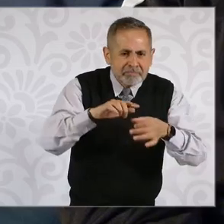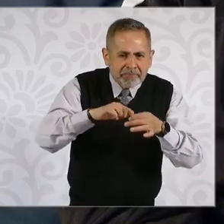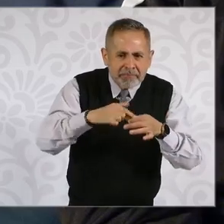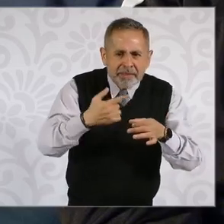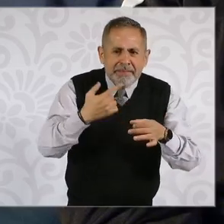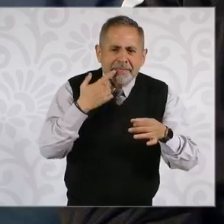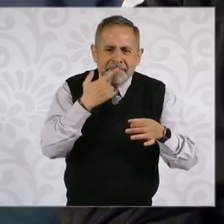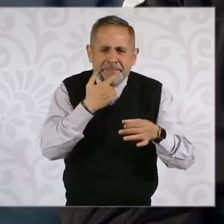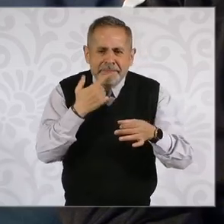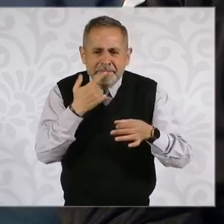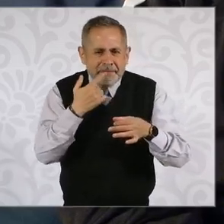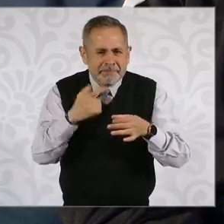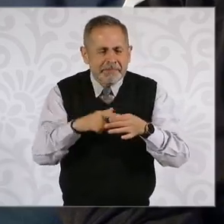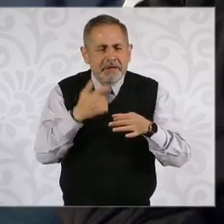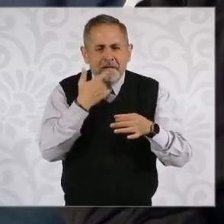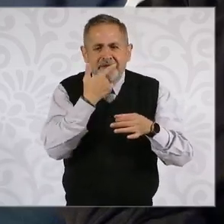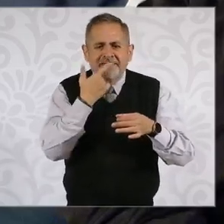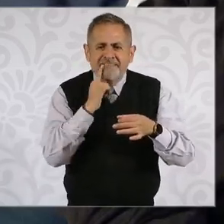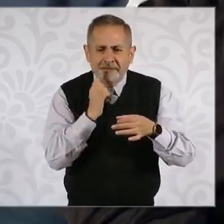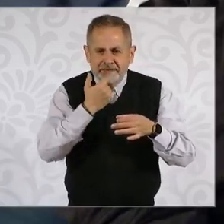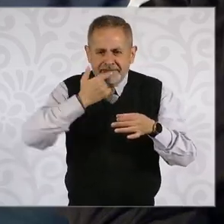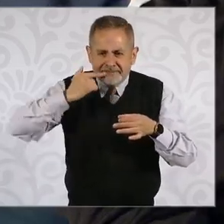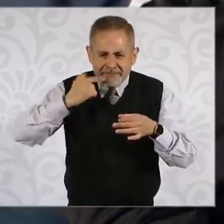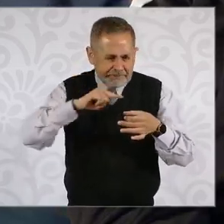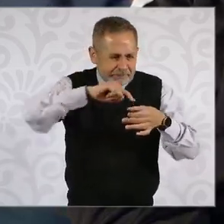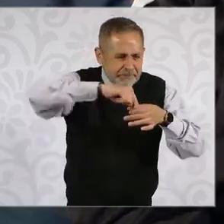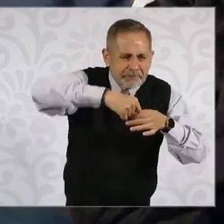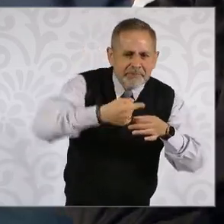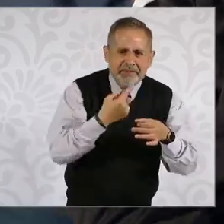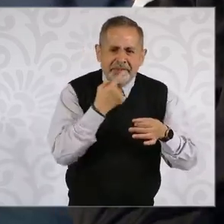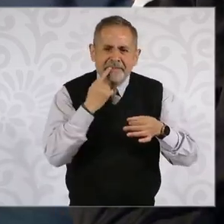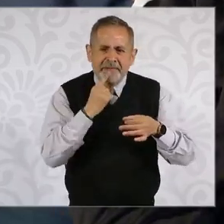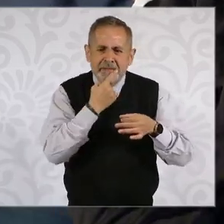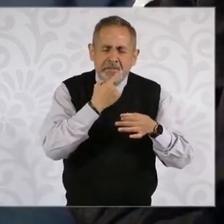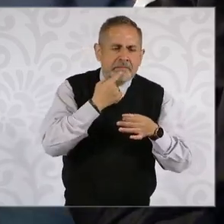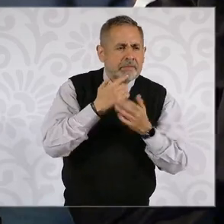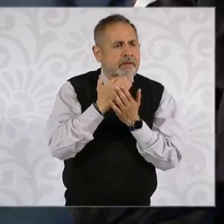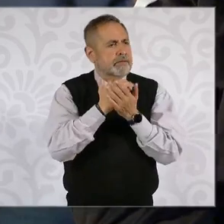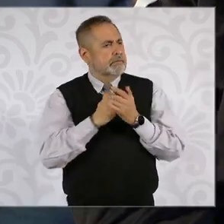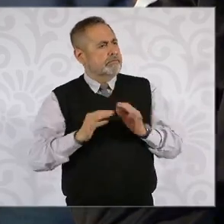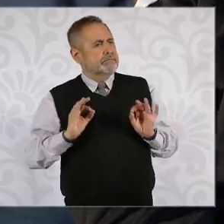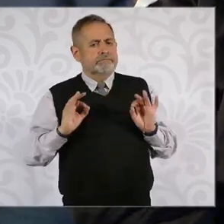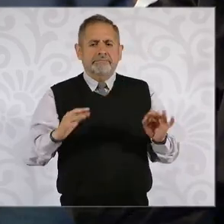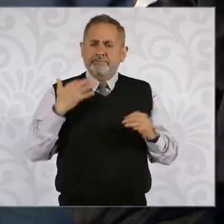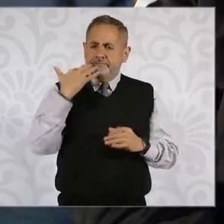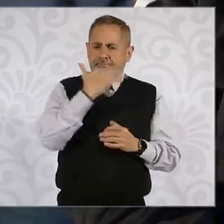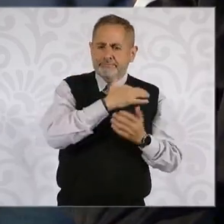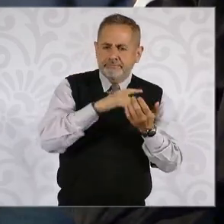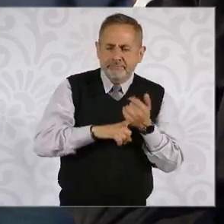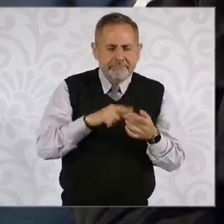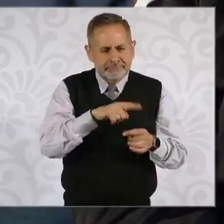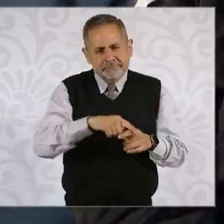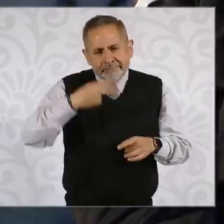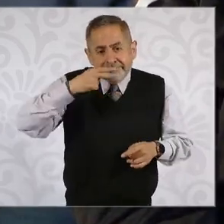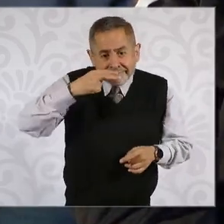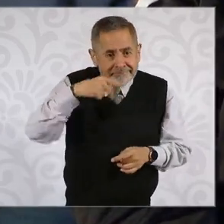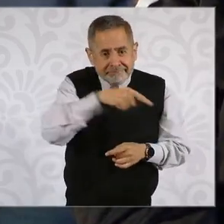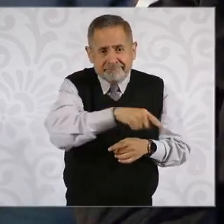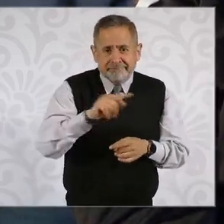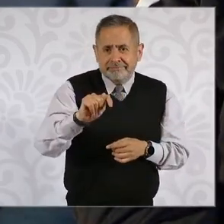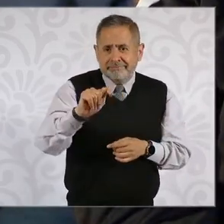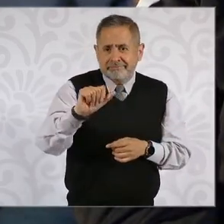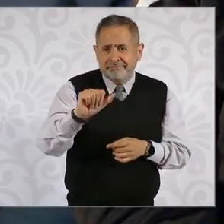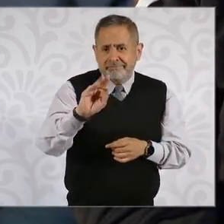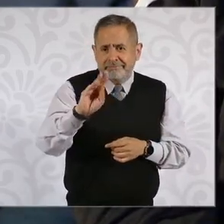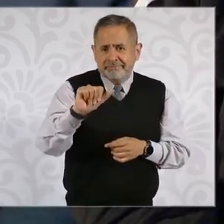ponen directamente en las encías. Esto con la finalidad de suplir un efecto del tabaco. Ellos le llaman